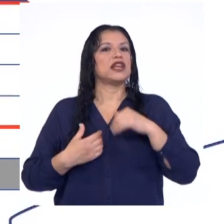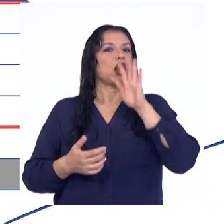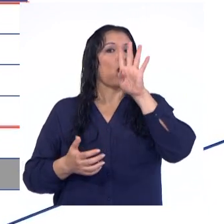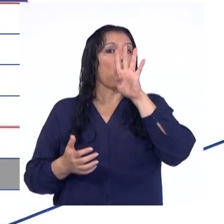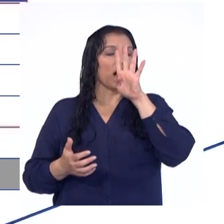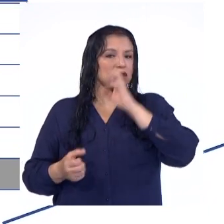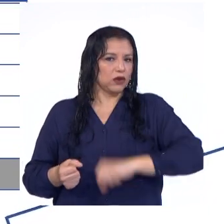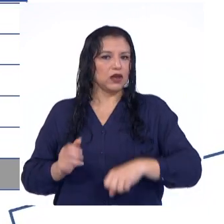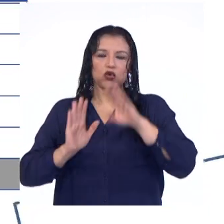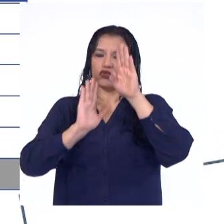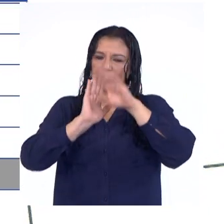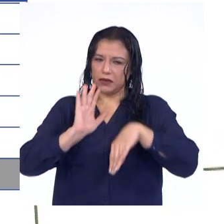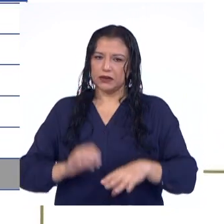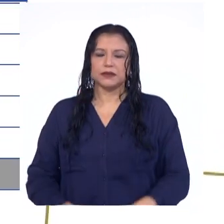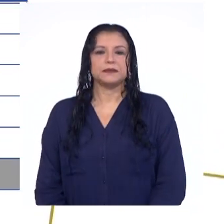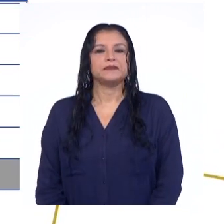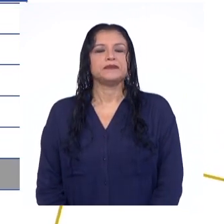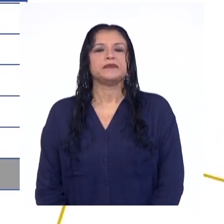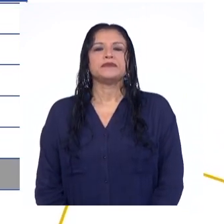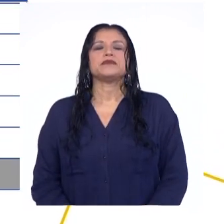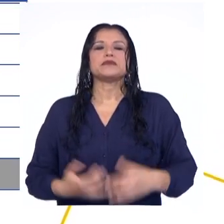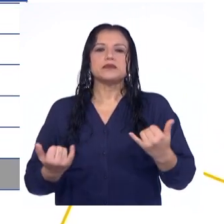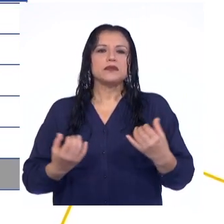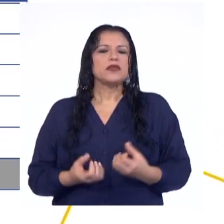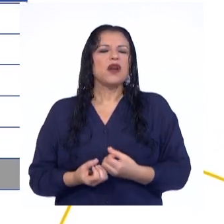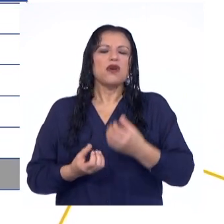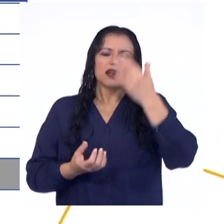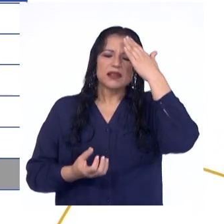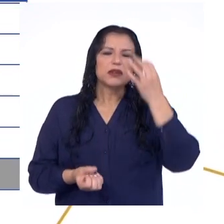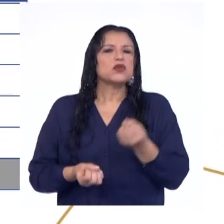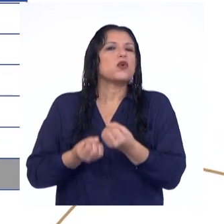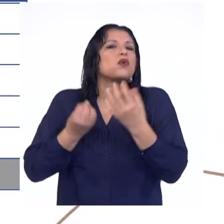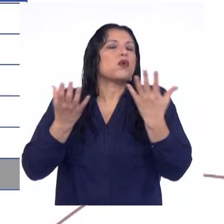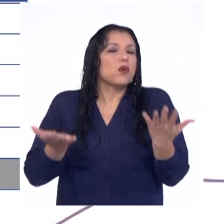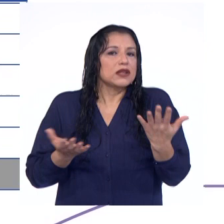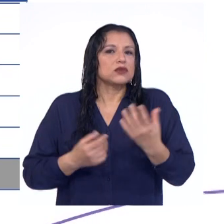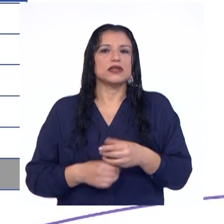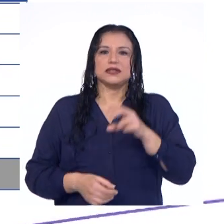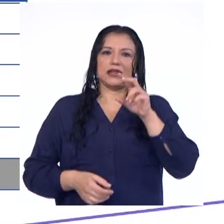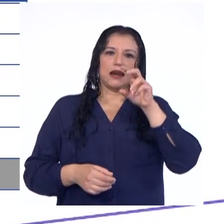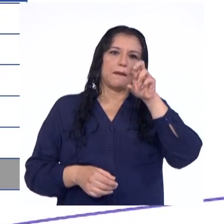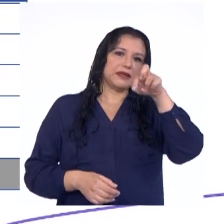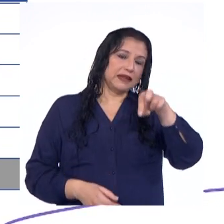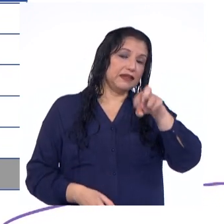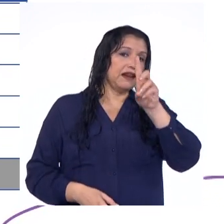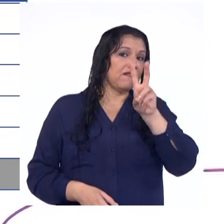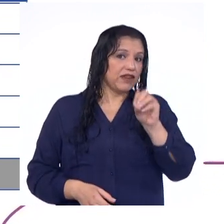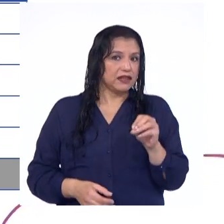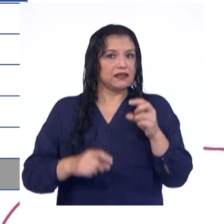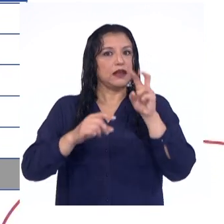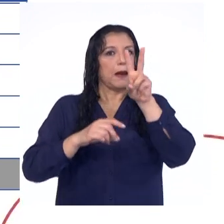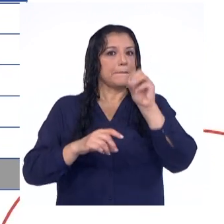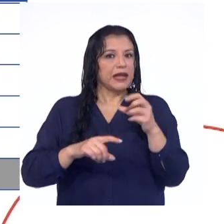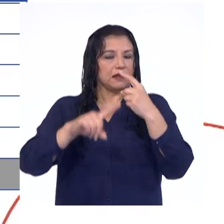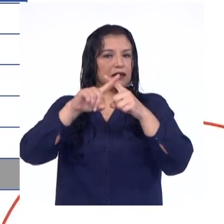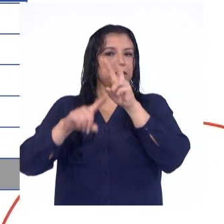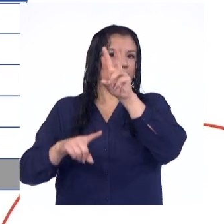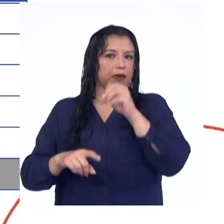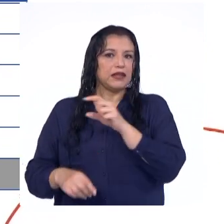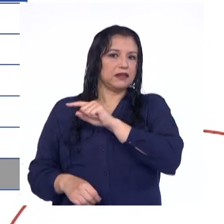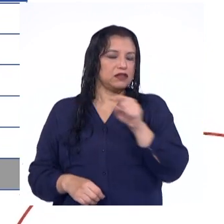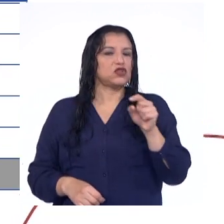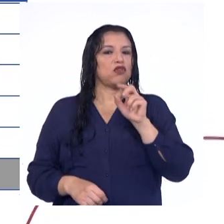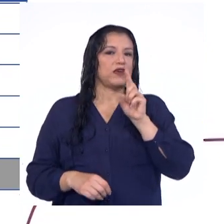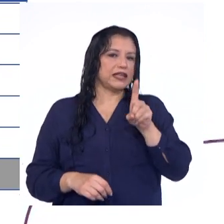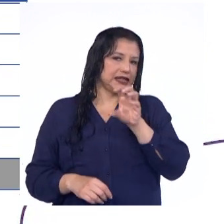hijos o menos. Ahora bien, calculando el percentil 20, es igual a 20 por 20 sobre 100. Por lo